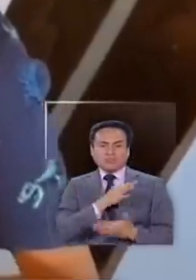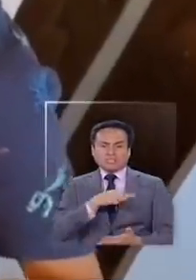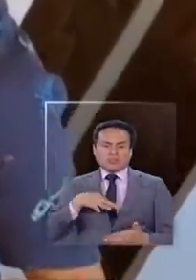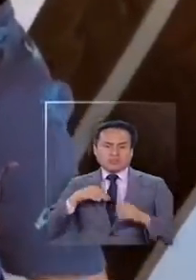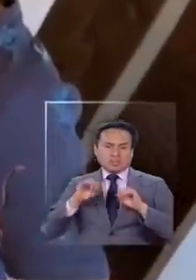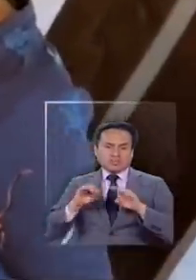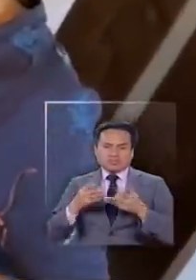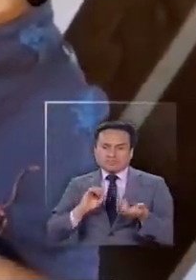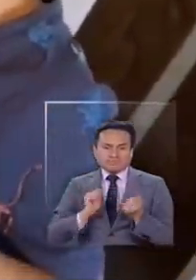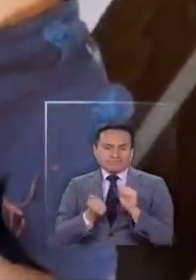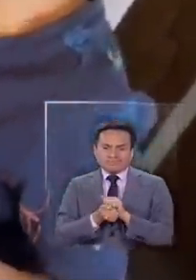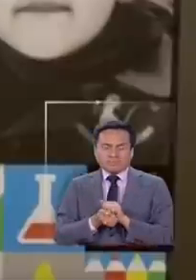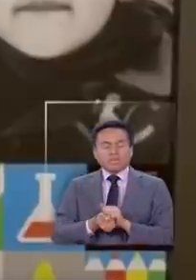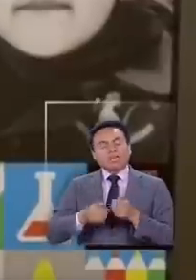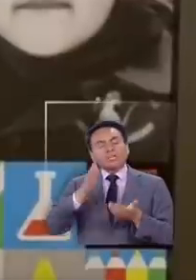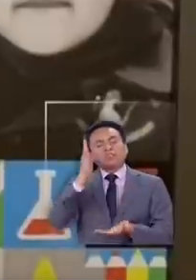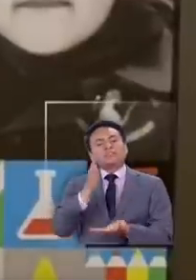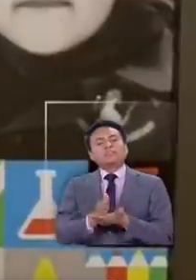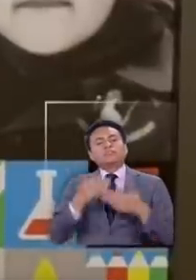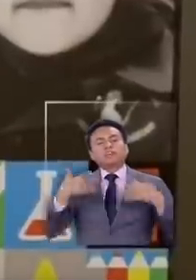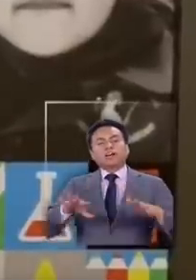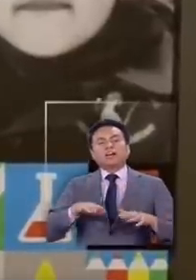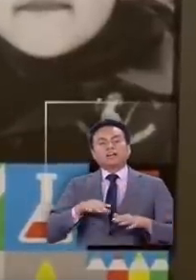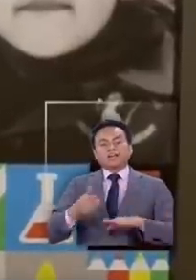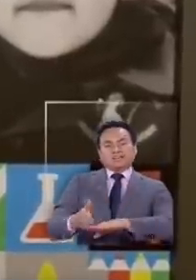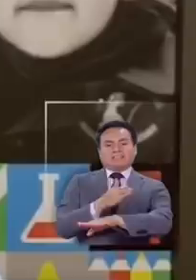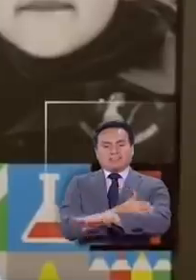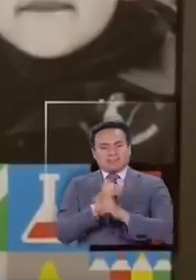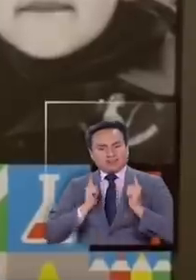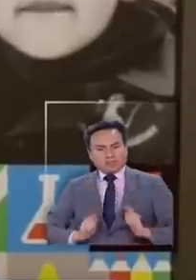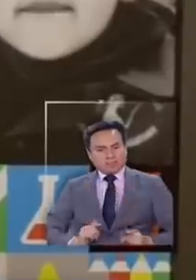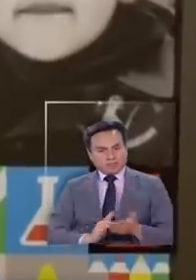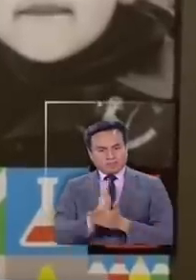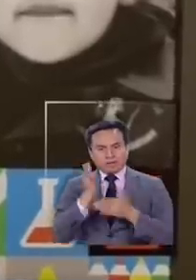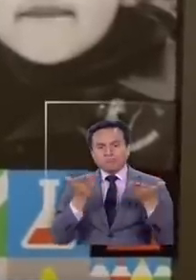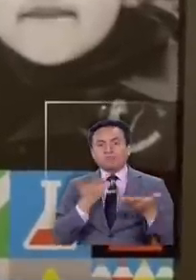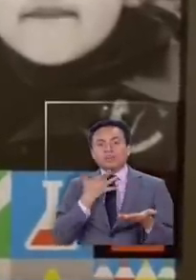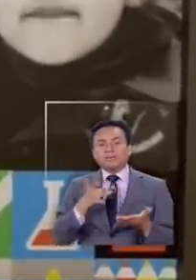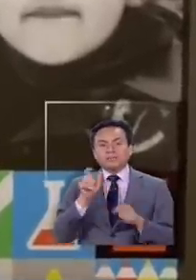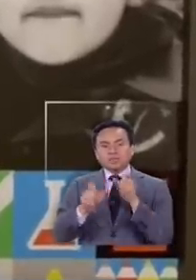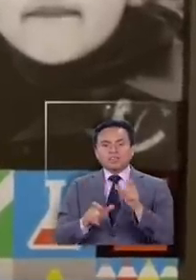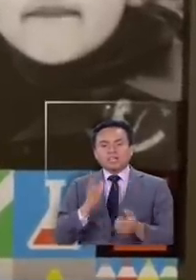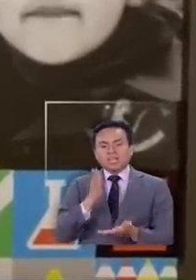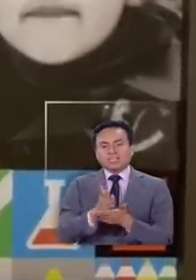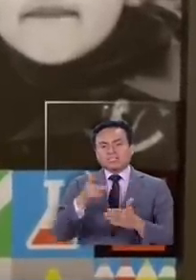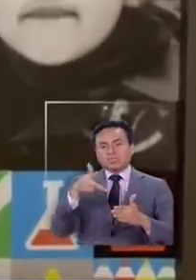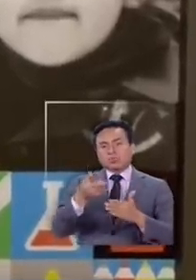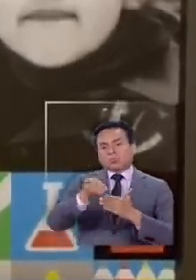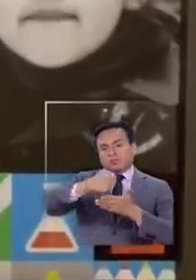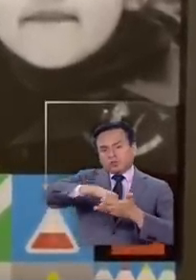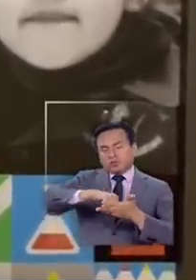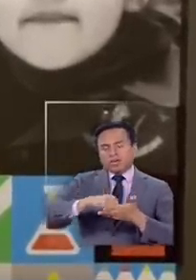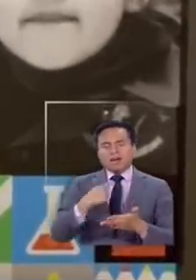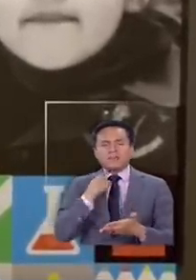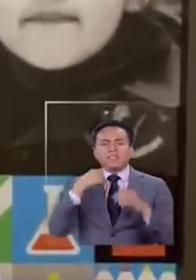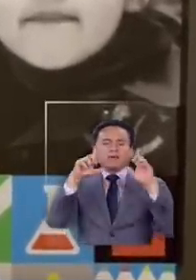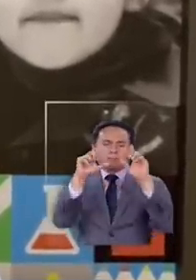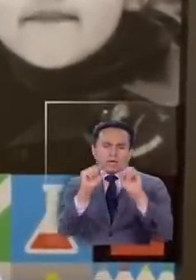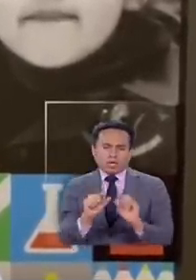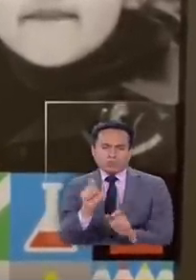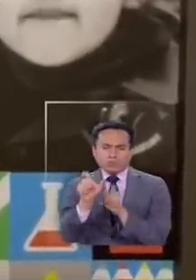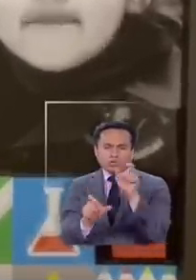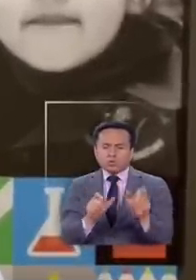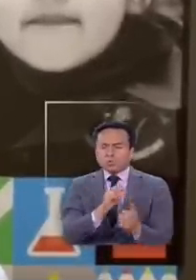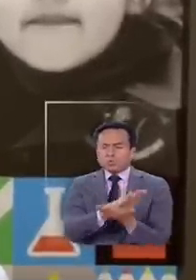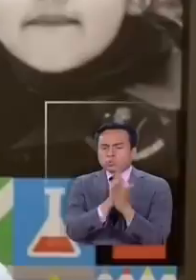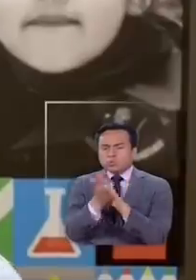Educación. Se ha decidido adelantar las vacaciones para asegurar que la suspensión de clases afecte lo menos posible a